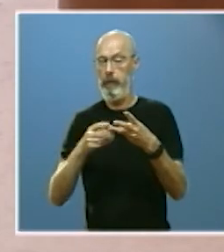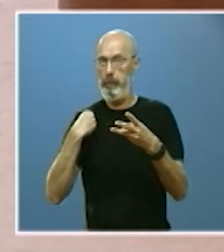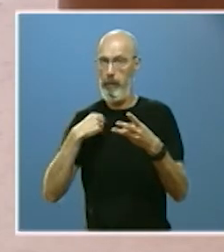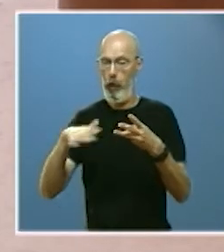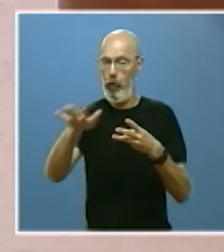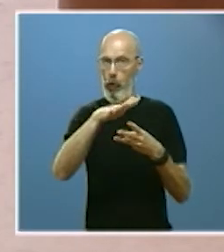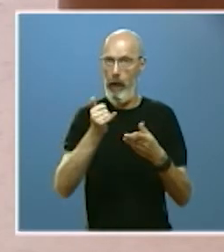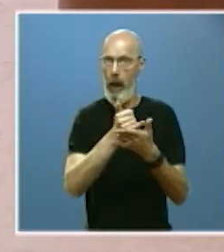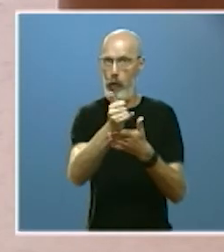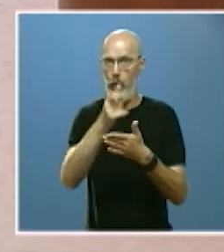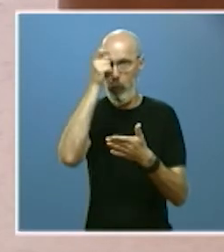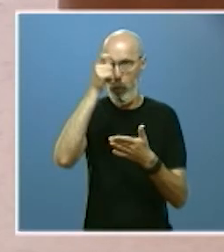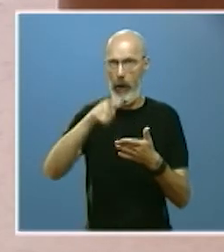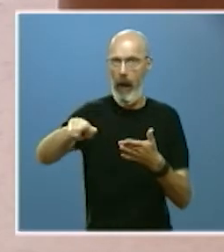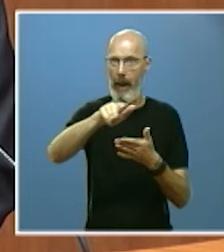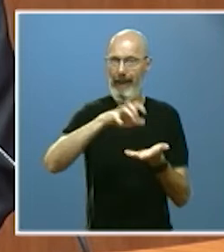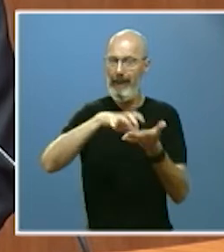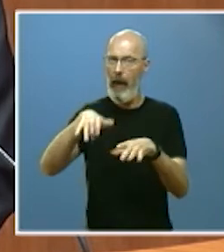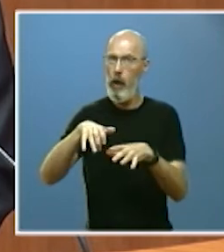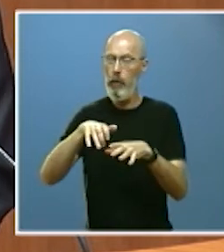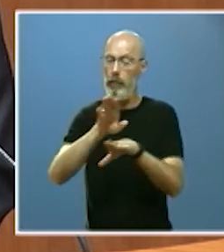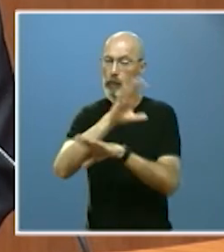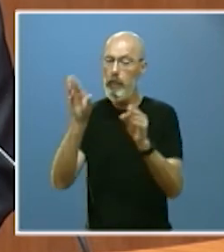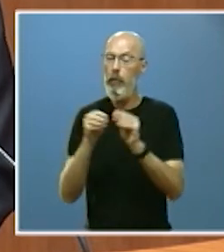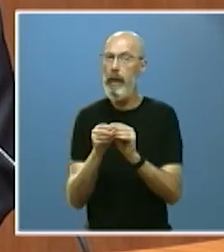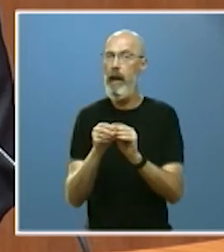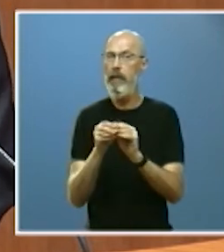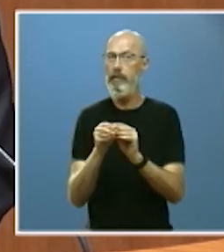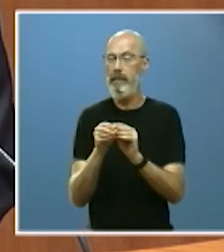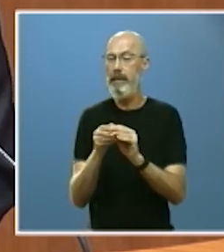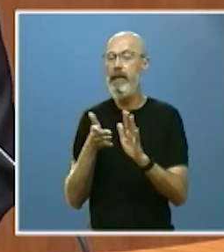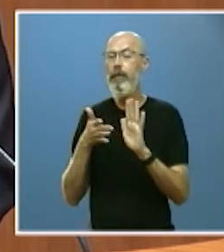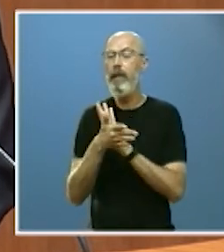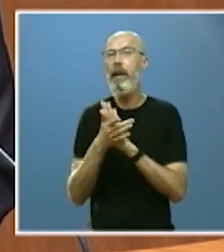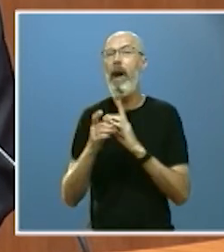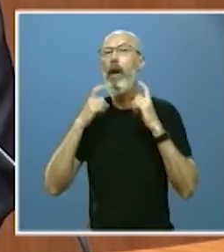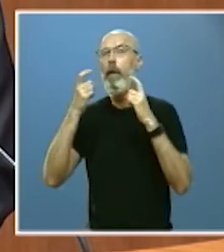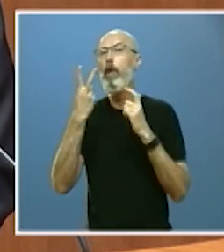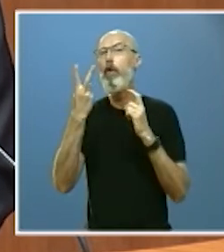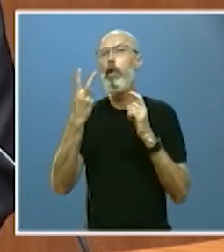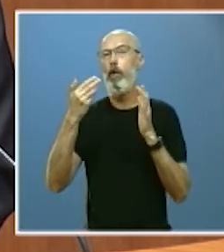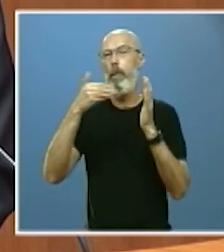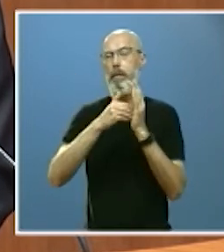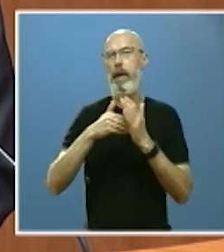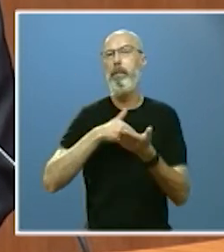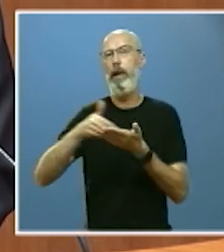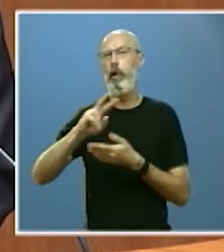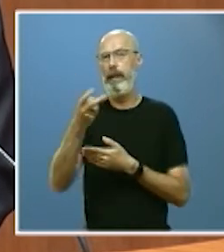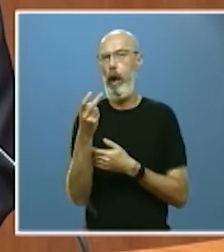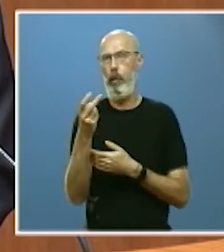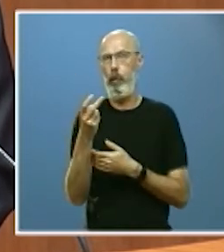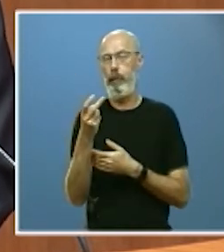medio rural de Castilla y León suponen a la comunidad un esfuerzo de 2.000 millones de euros en